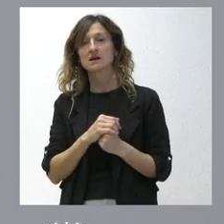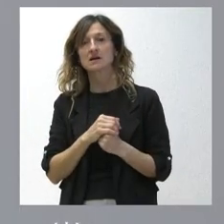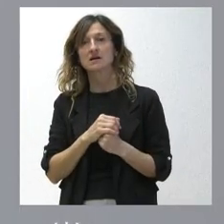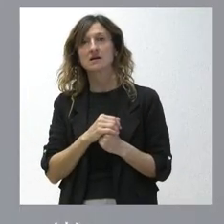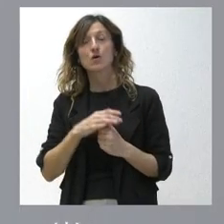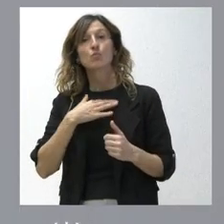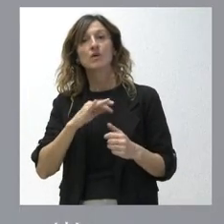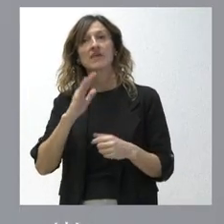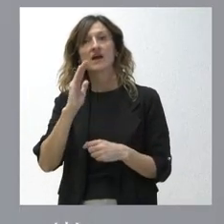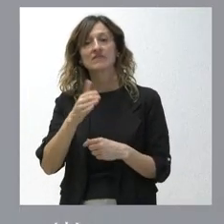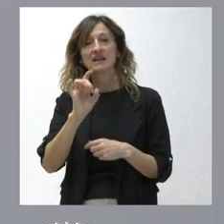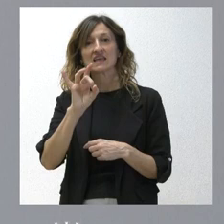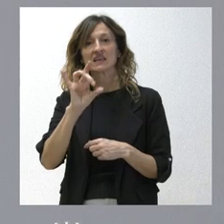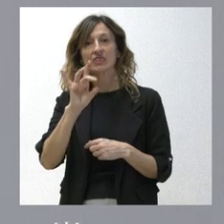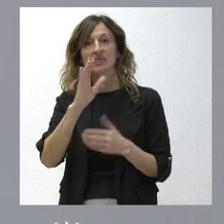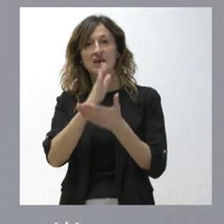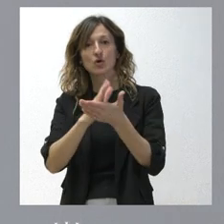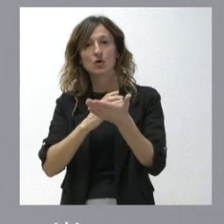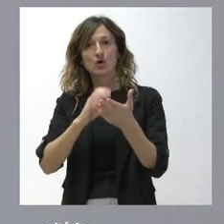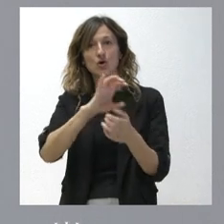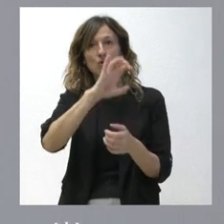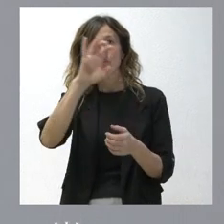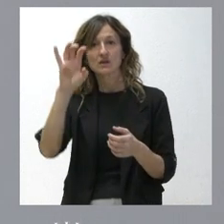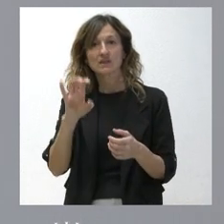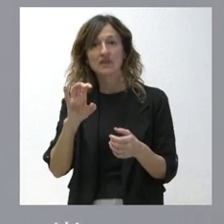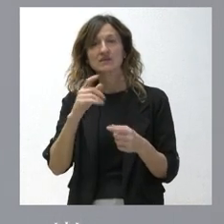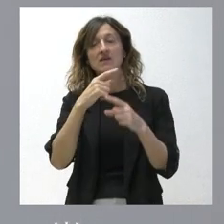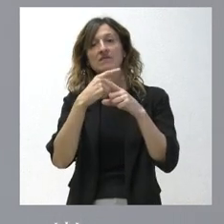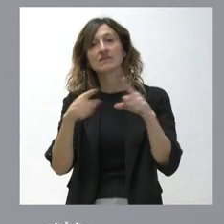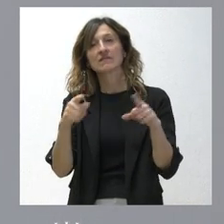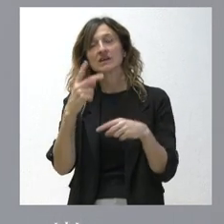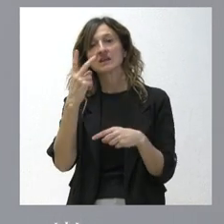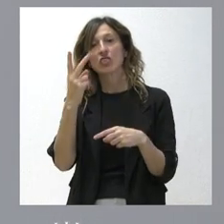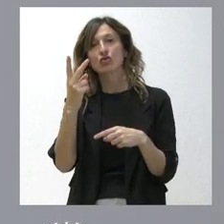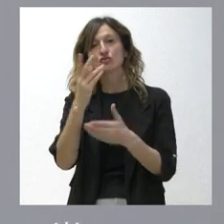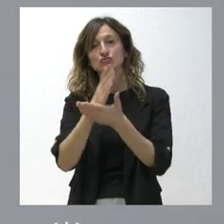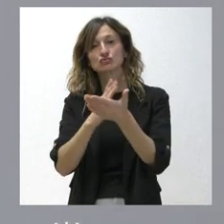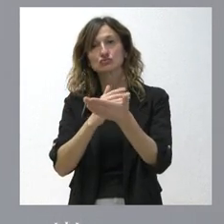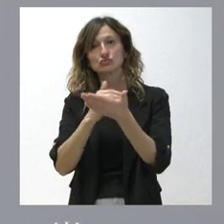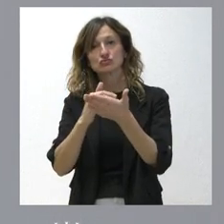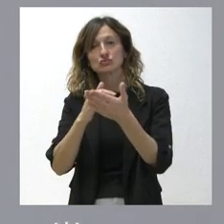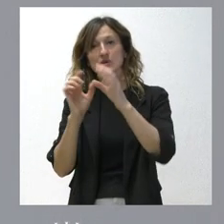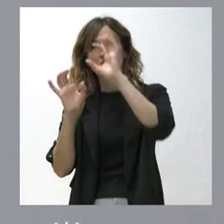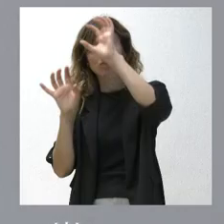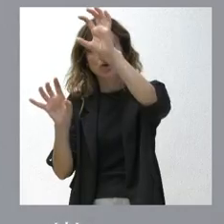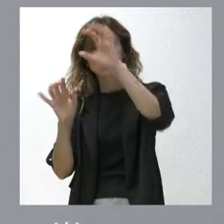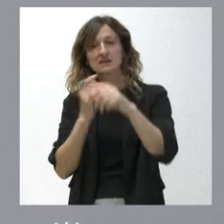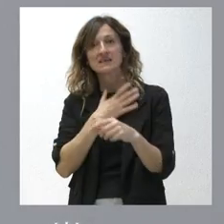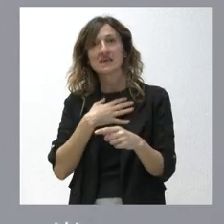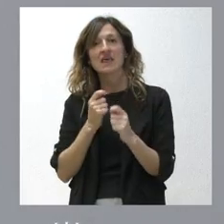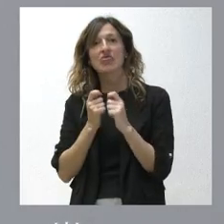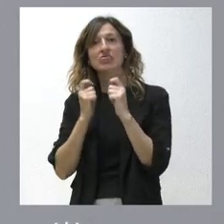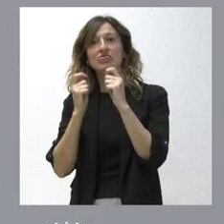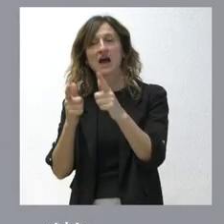perjudicara a 15 comunidades autónomas, pero no tuviera el mismo impacto sobre dos comunidades autónomas, sobre las cuales el Gobierno parece ser que quiere otorgarles una